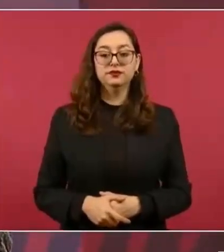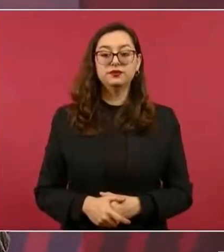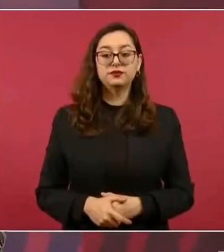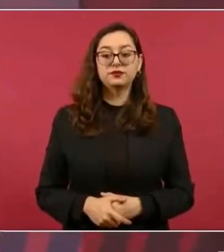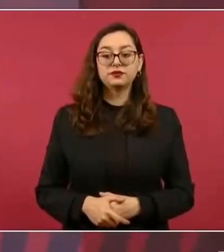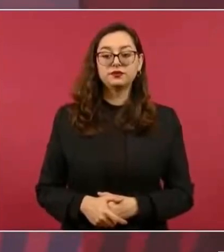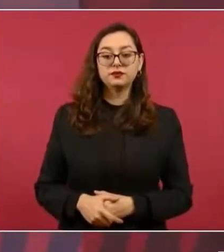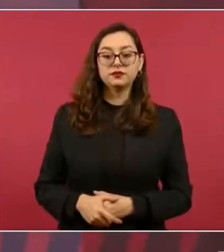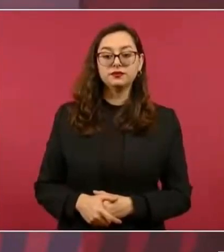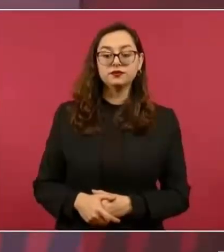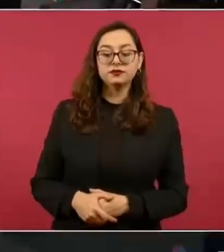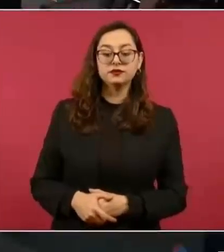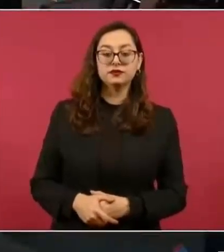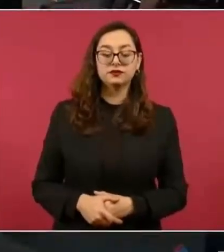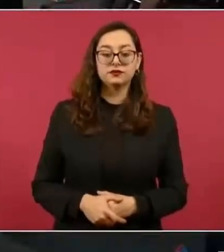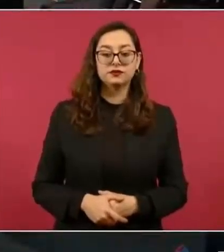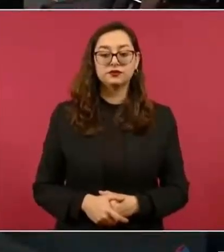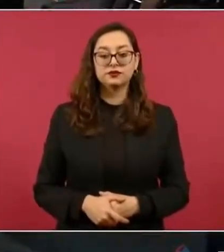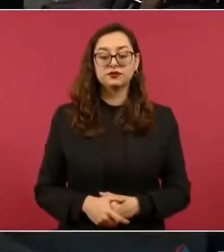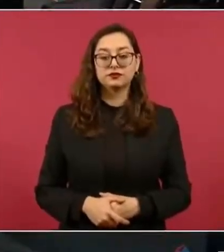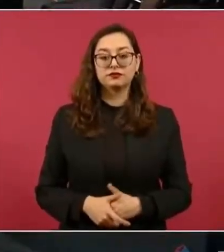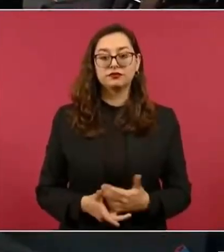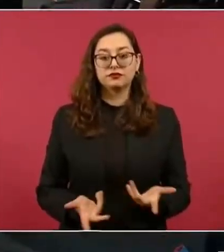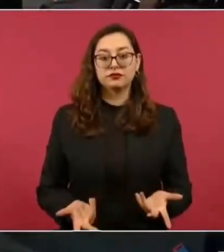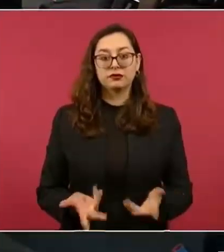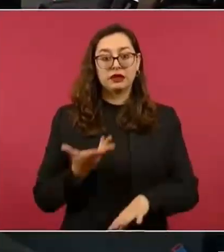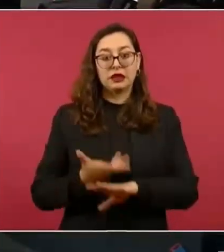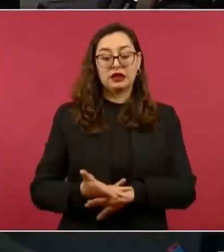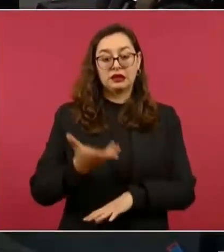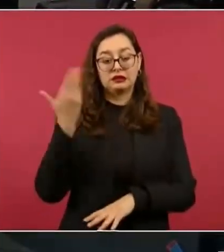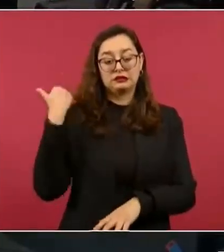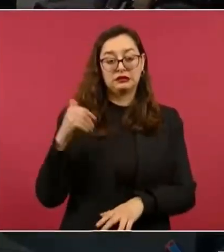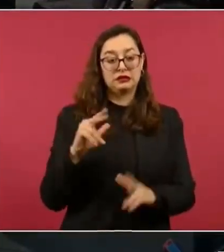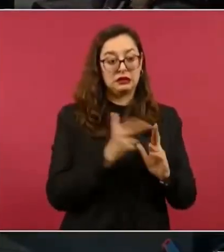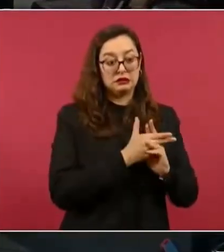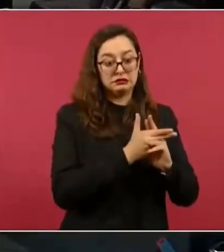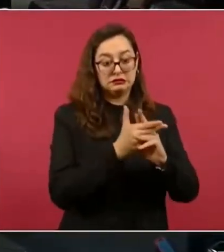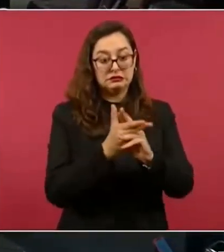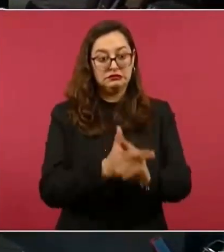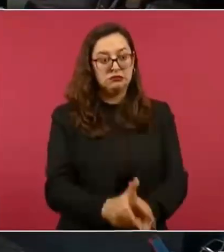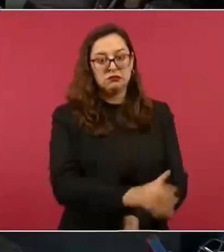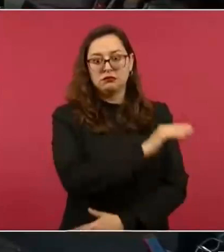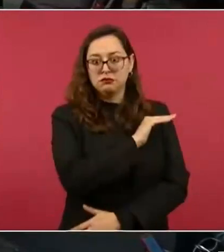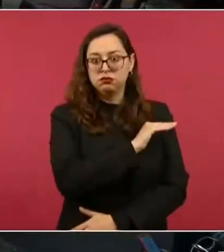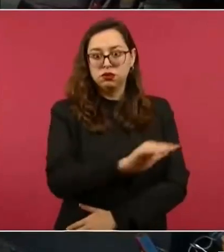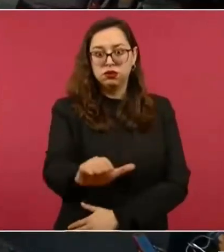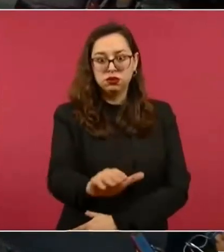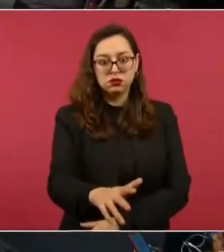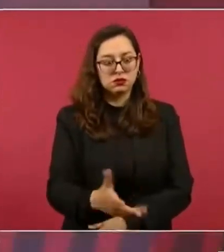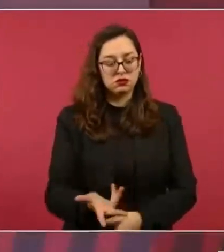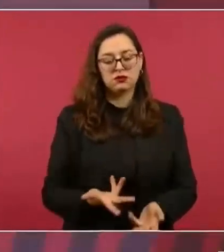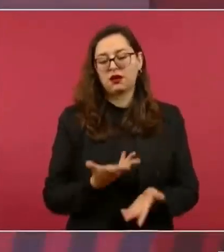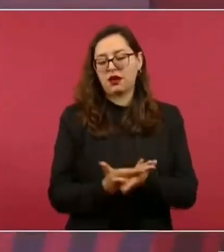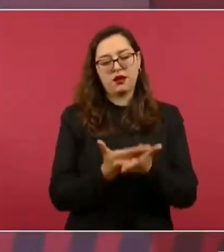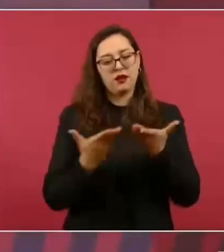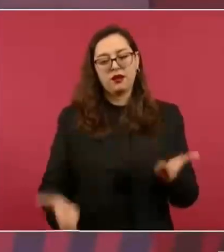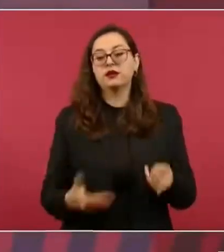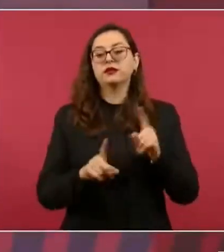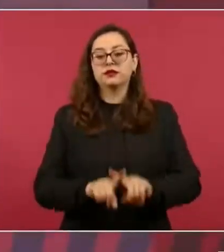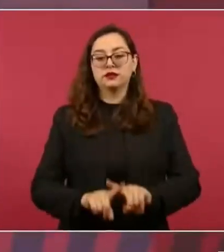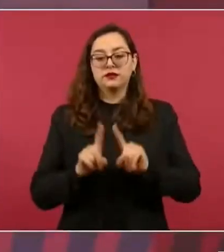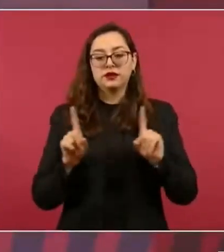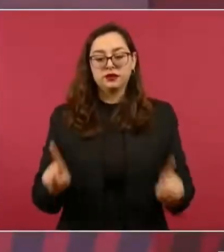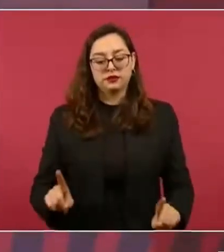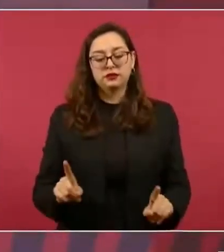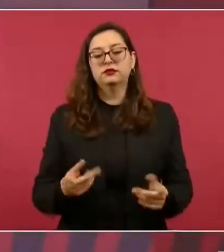El nivel de letalidad ahora es distinto, porque se